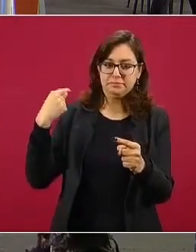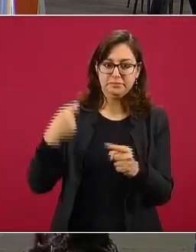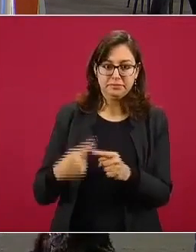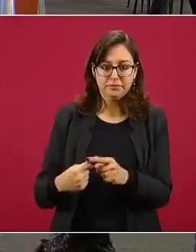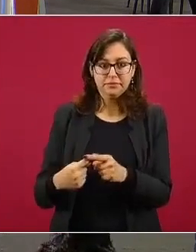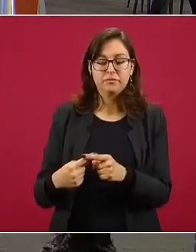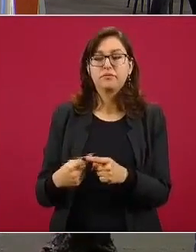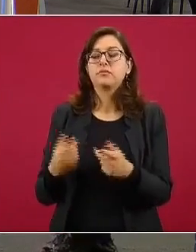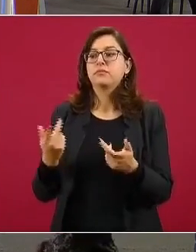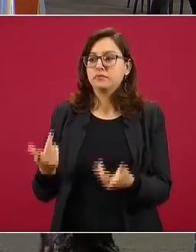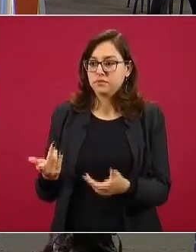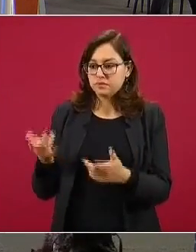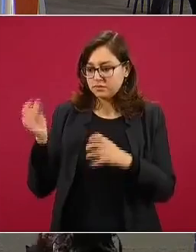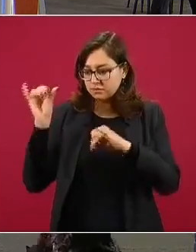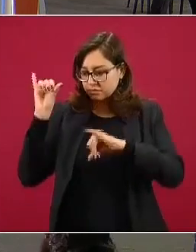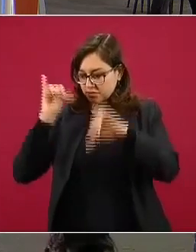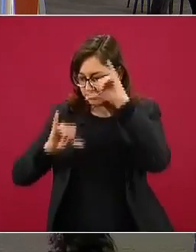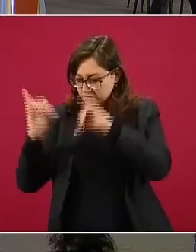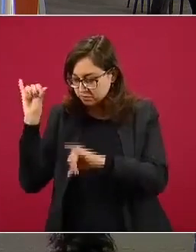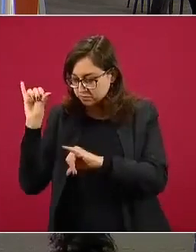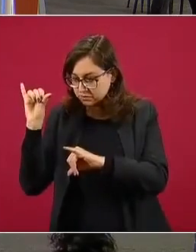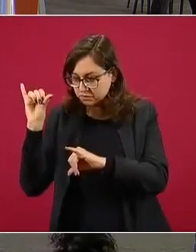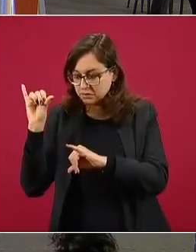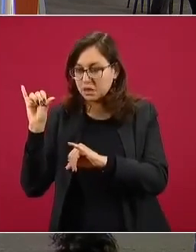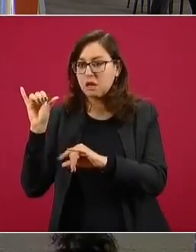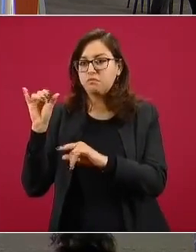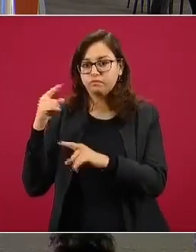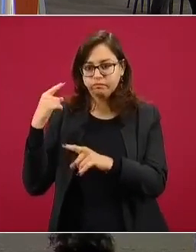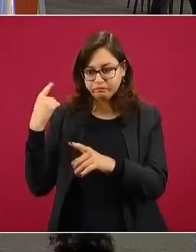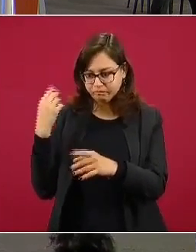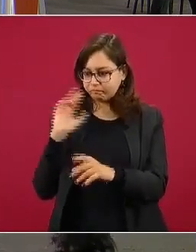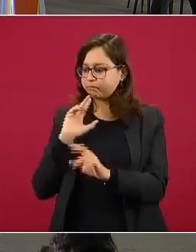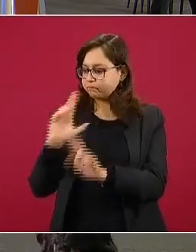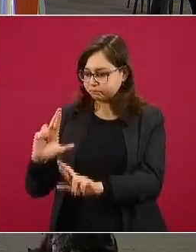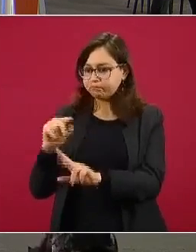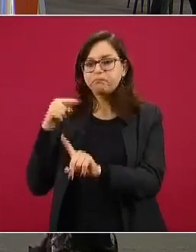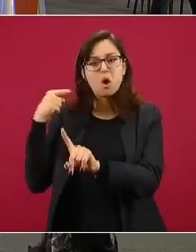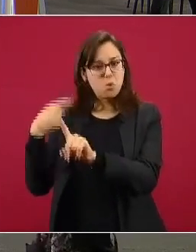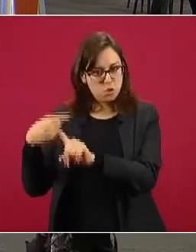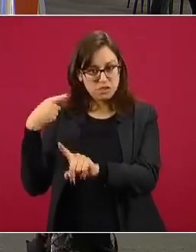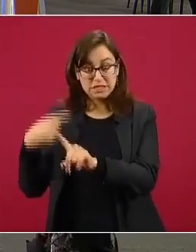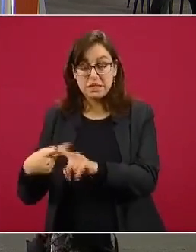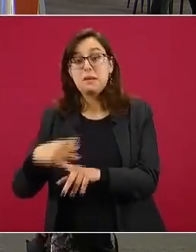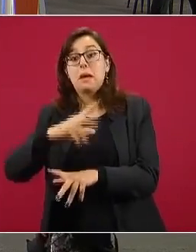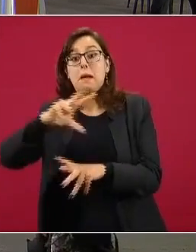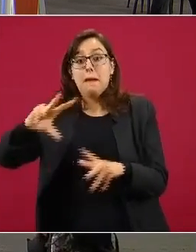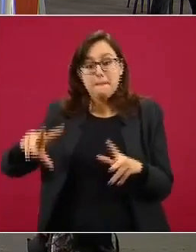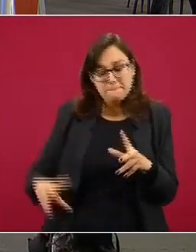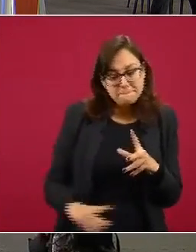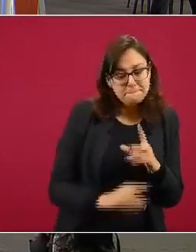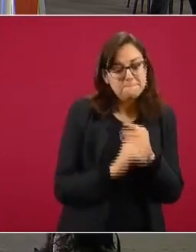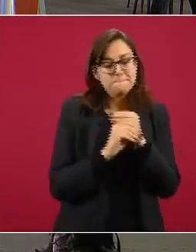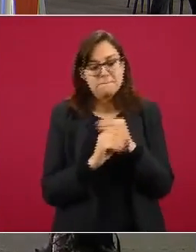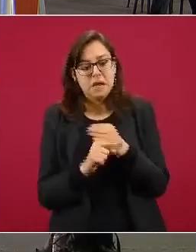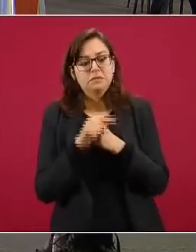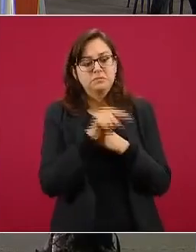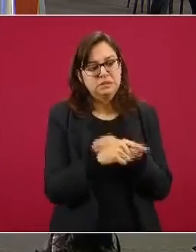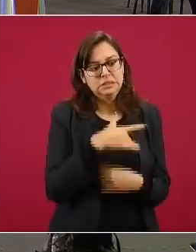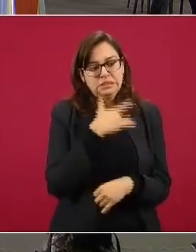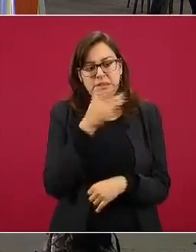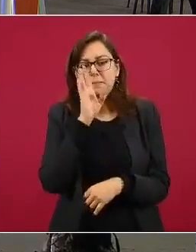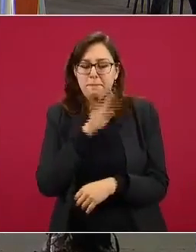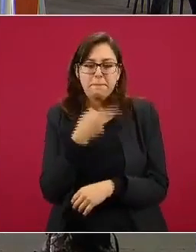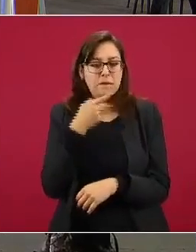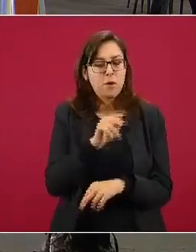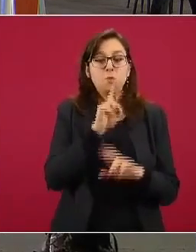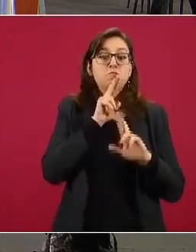más aquellas personas que tienen los síntomas propios de COVID han sido identificadas, pero aún se está en espera del resultado del laboratorio,